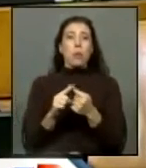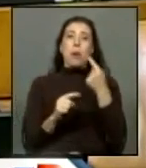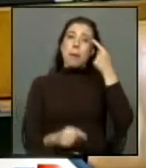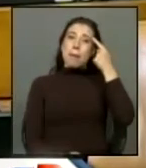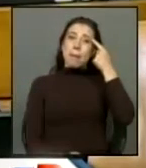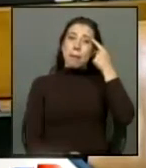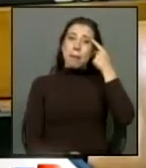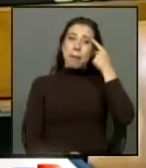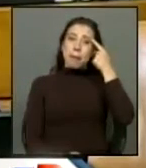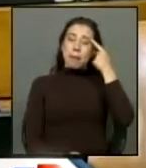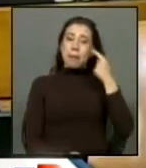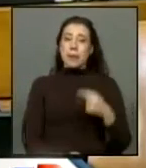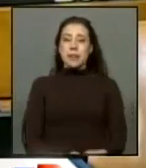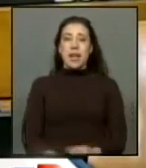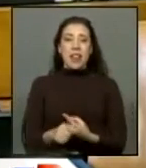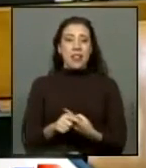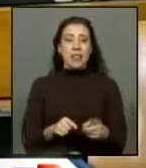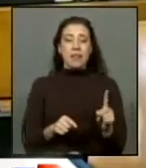diferente